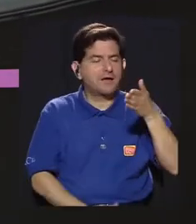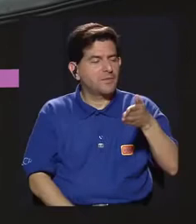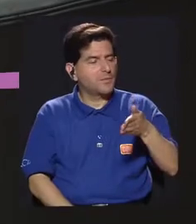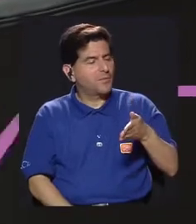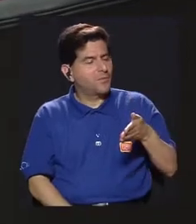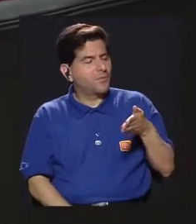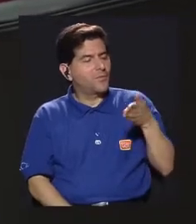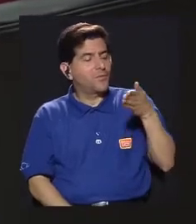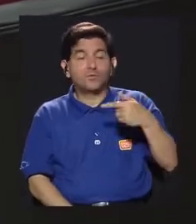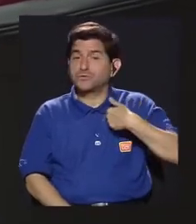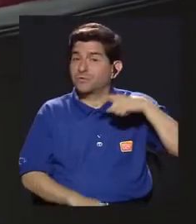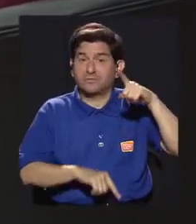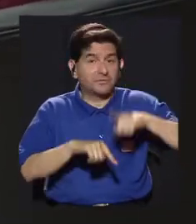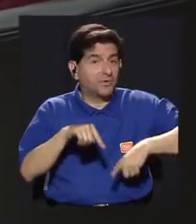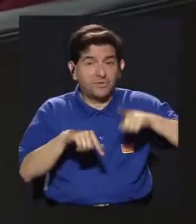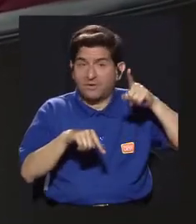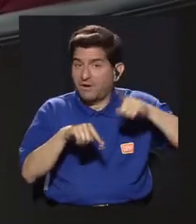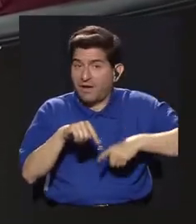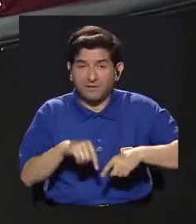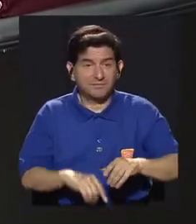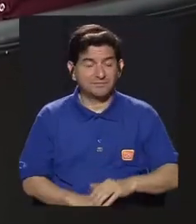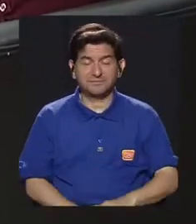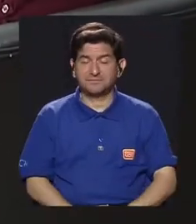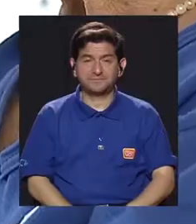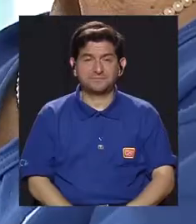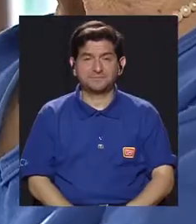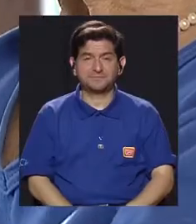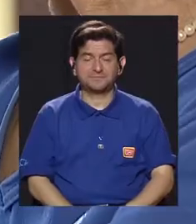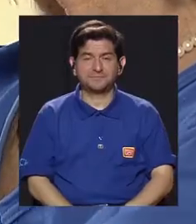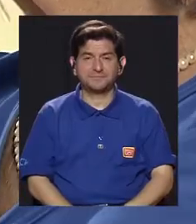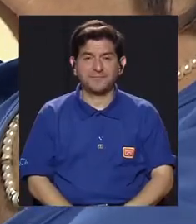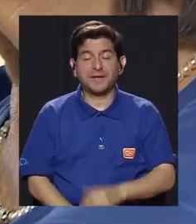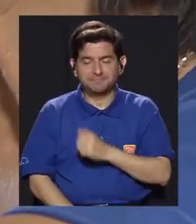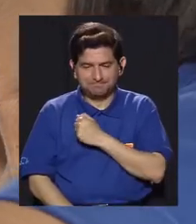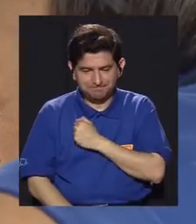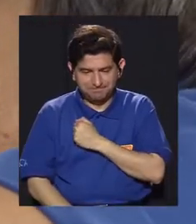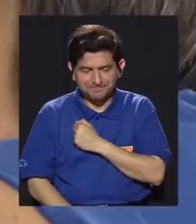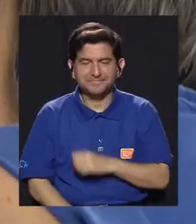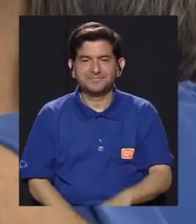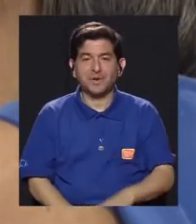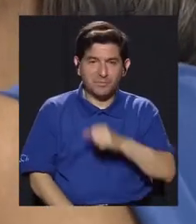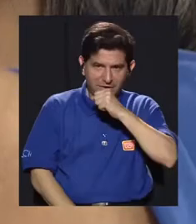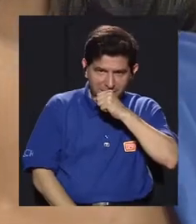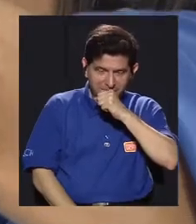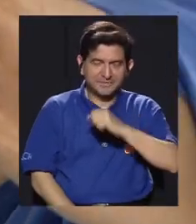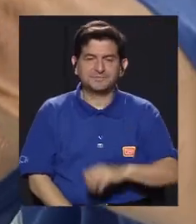Comenzamos muy lento porque no podía, ¿verdad? Entonces, perdón,